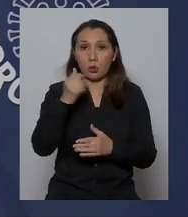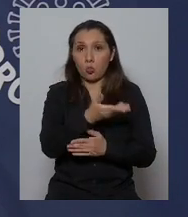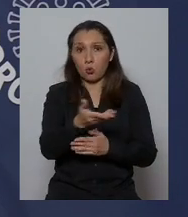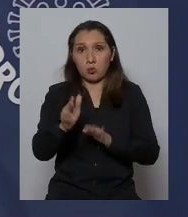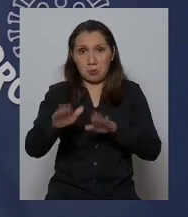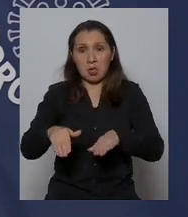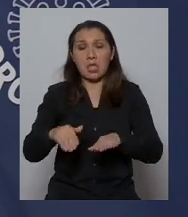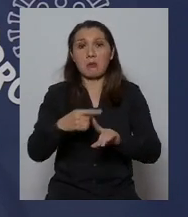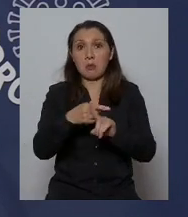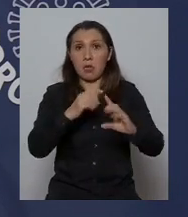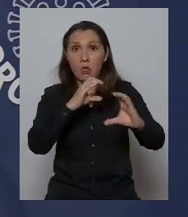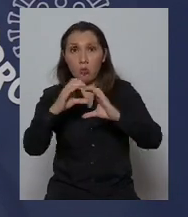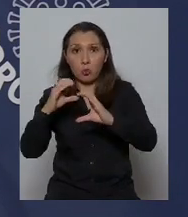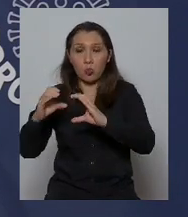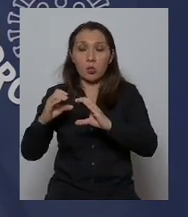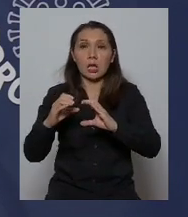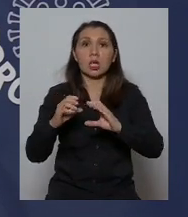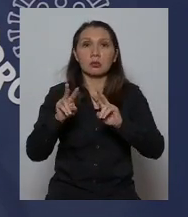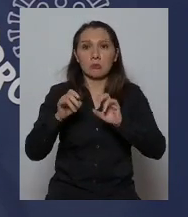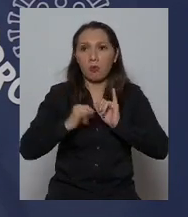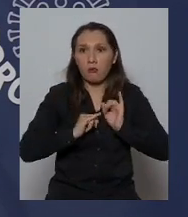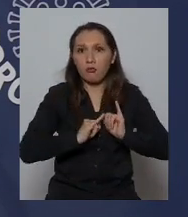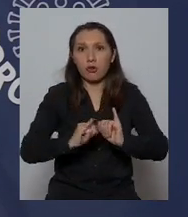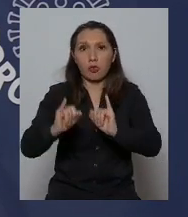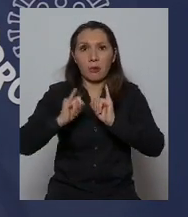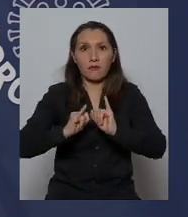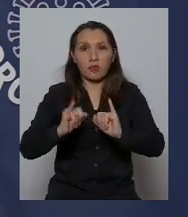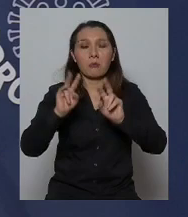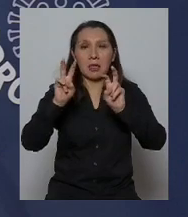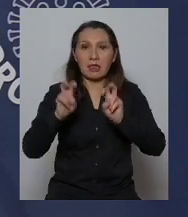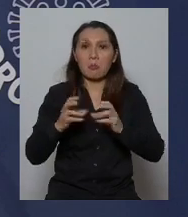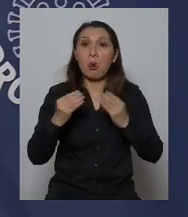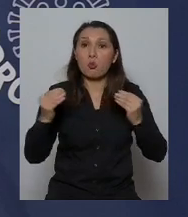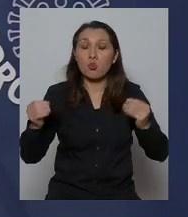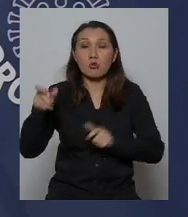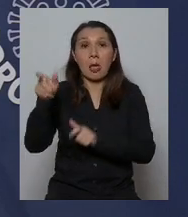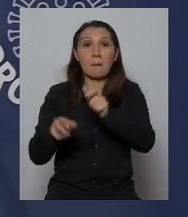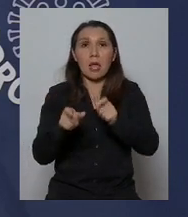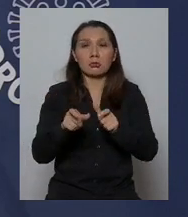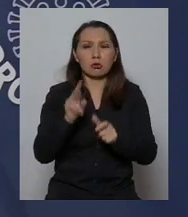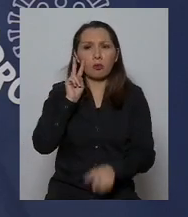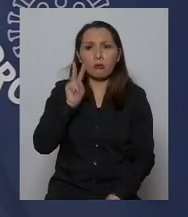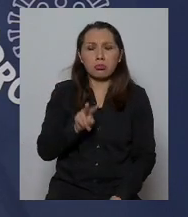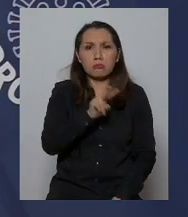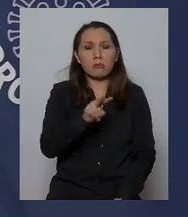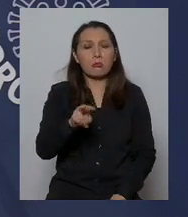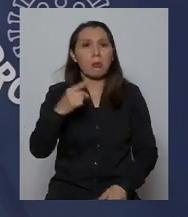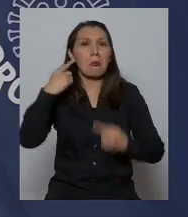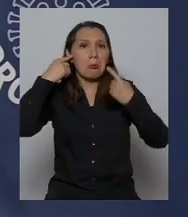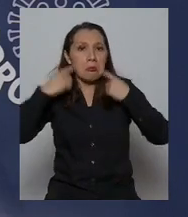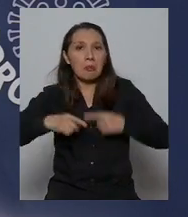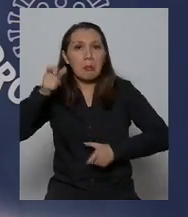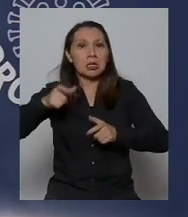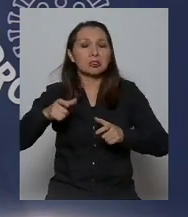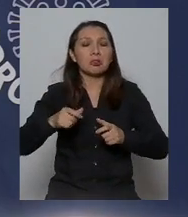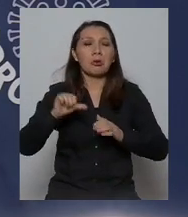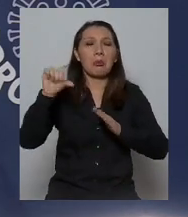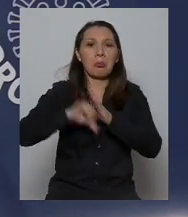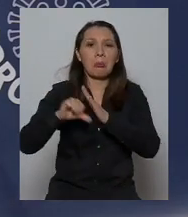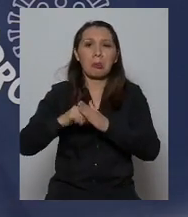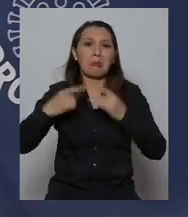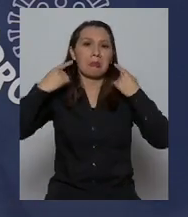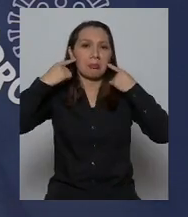mismos los medios de comunicación están transmitiendo de muchas personas que no respetan la cuarentena y